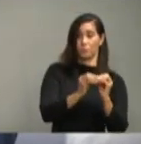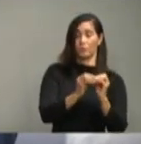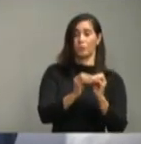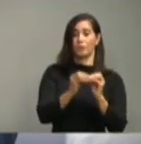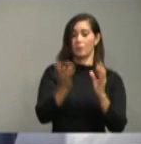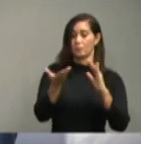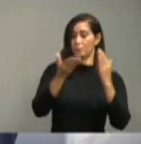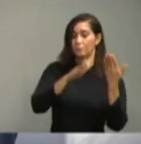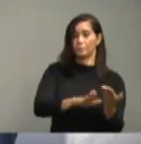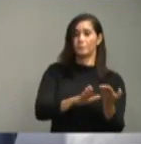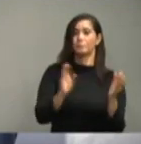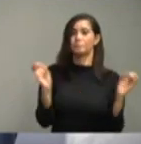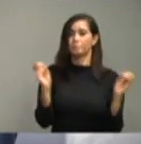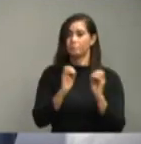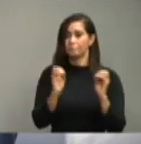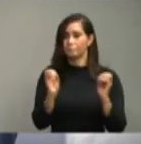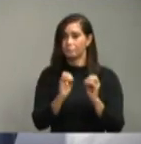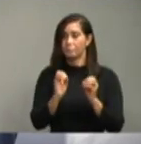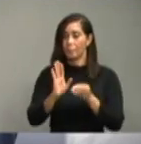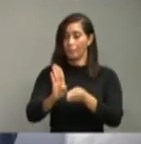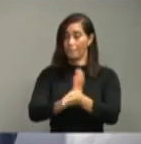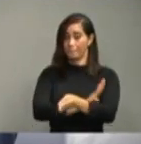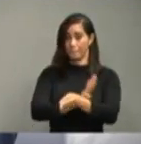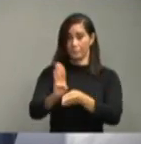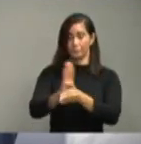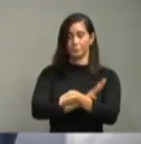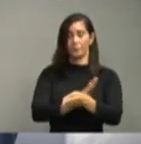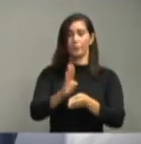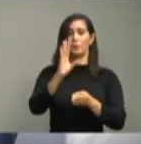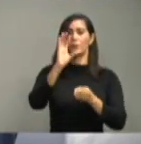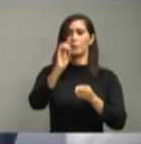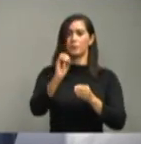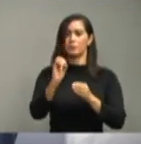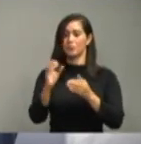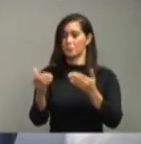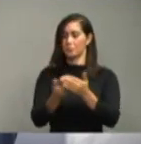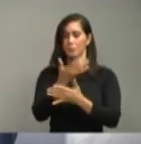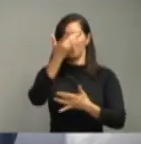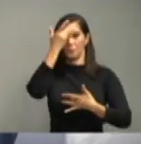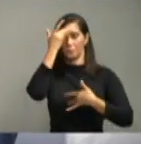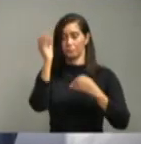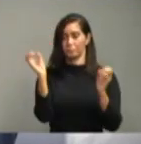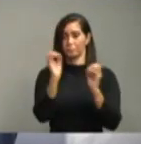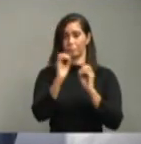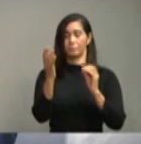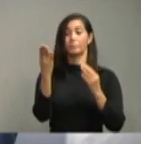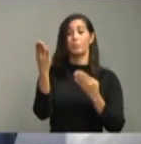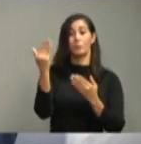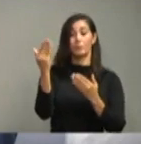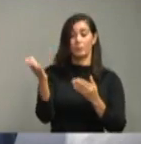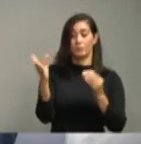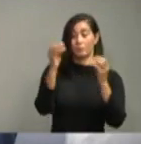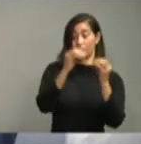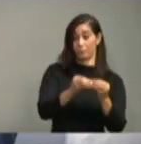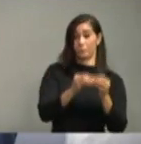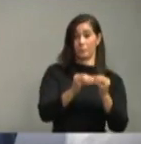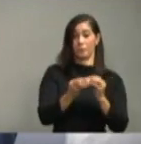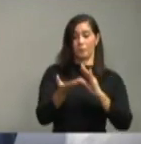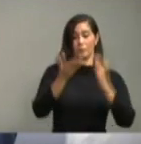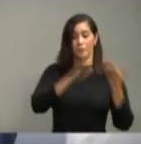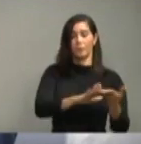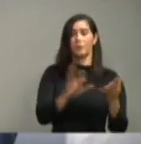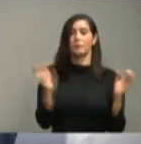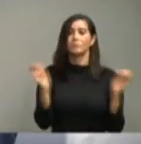fallecimiento. Barahona, 0 casos nuevos, 15 acumulados, ningún